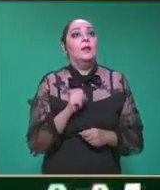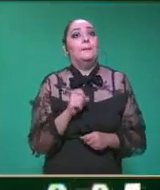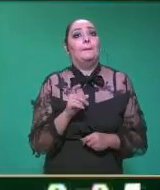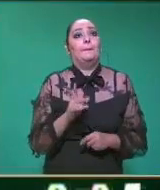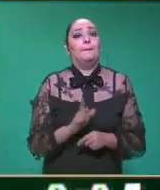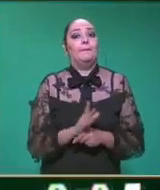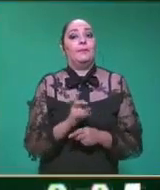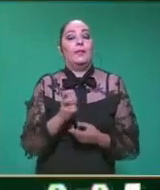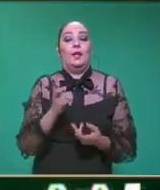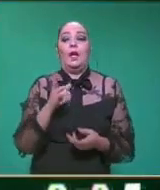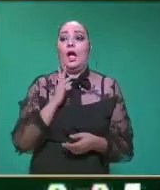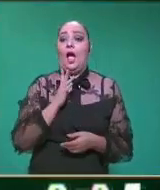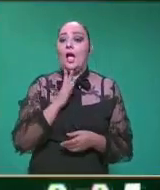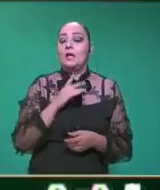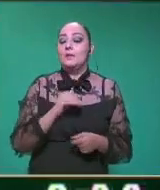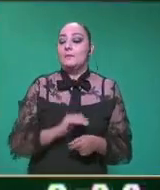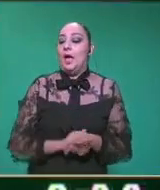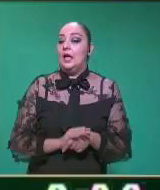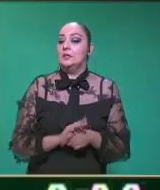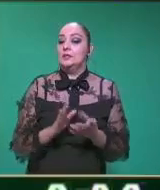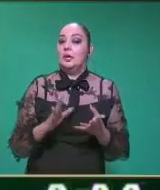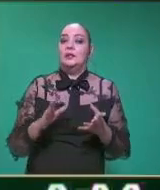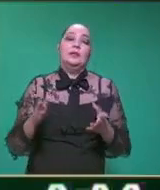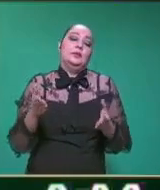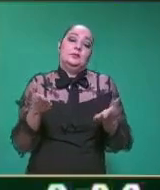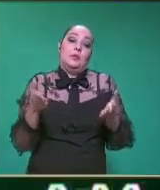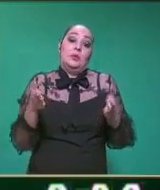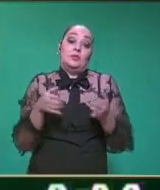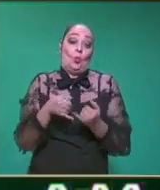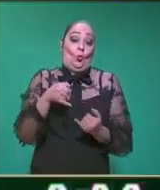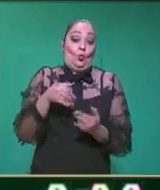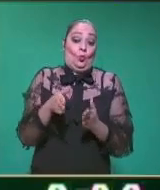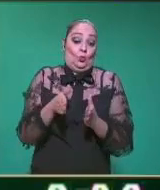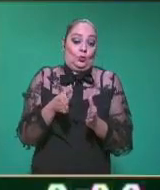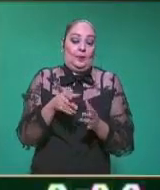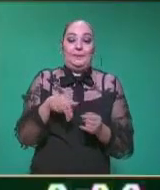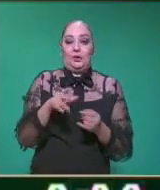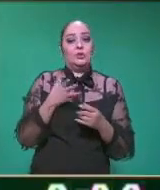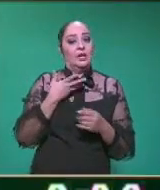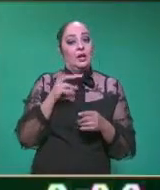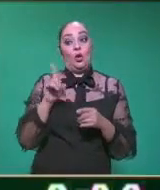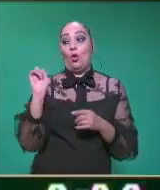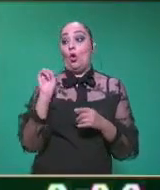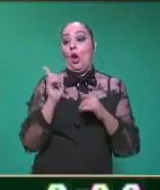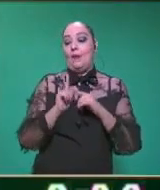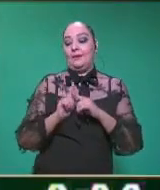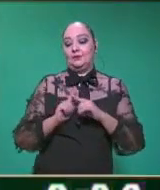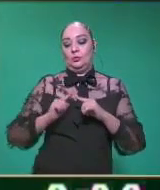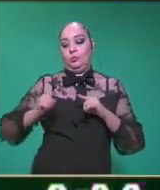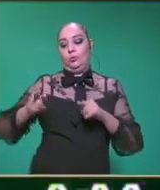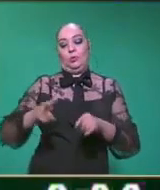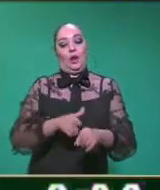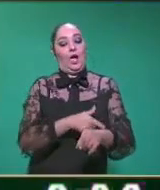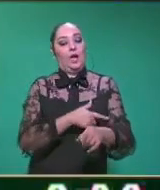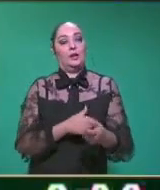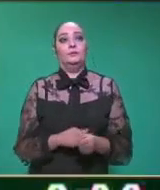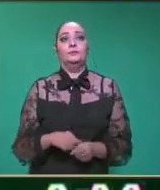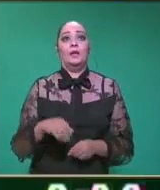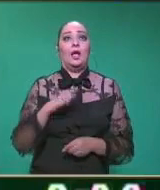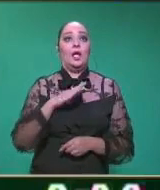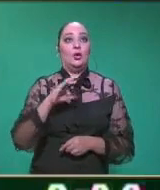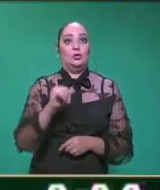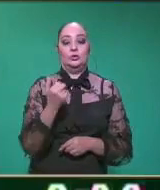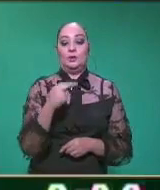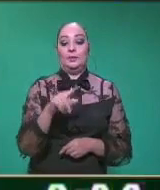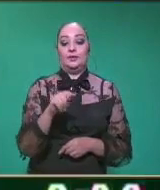donde son un poquito menos gorditos, pero su cole es más larga. Tenemos también el tlacuache cuatro ojos gris,